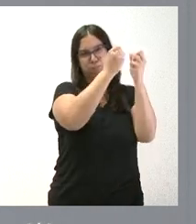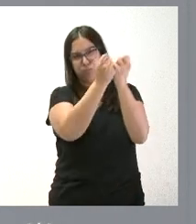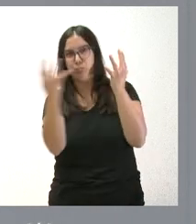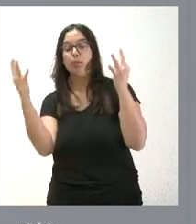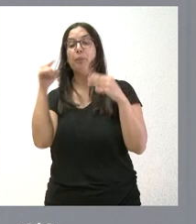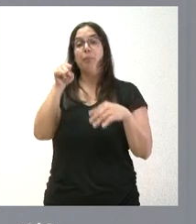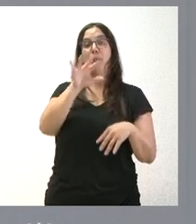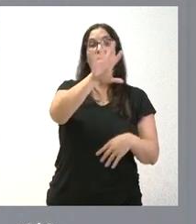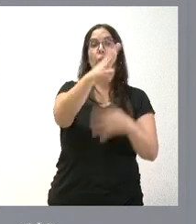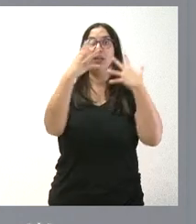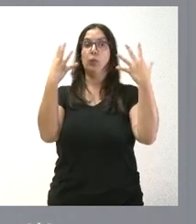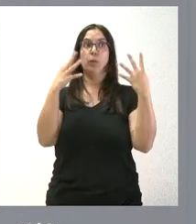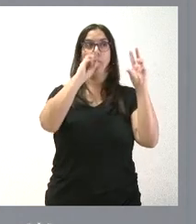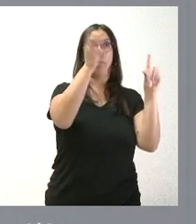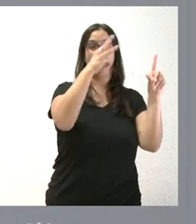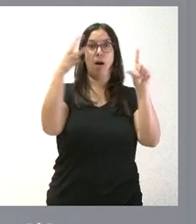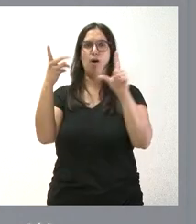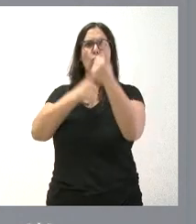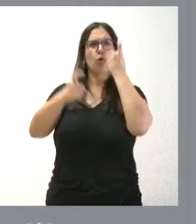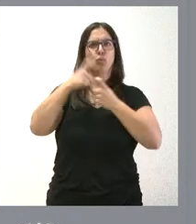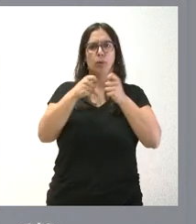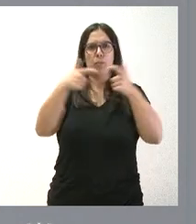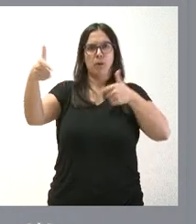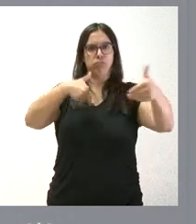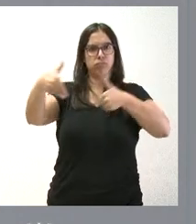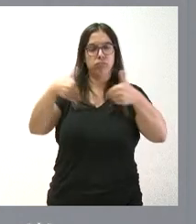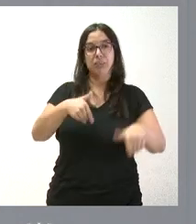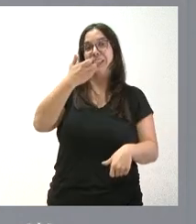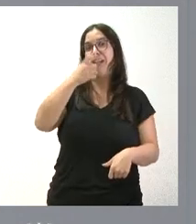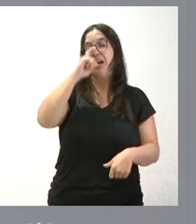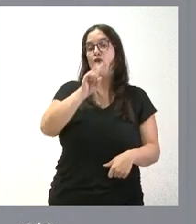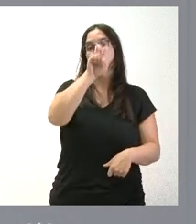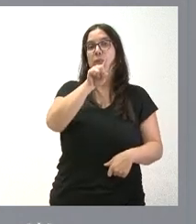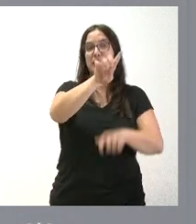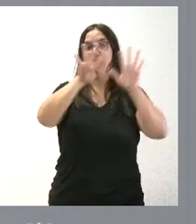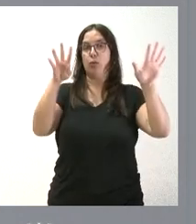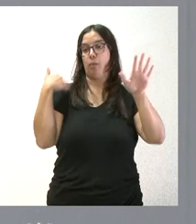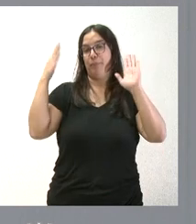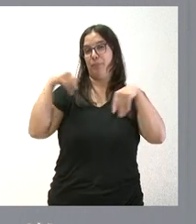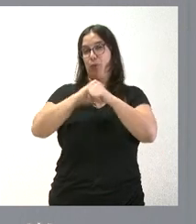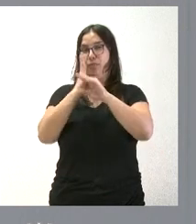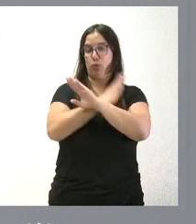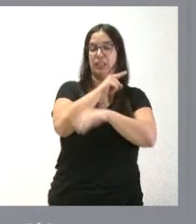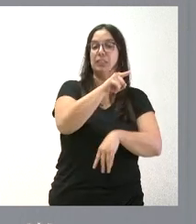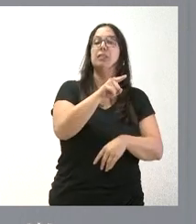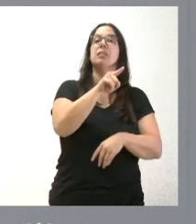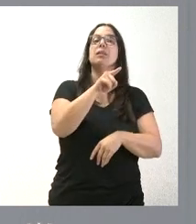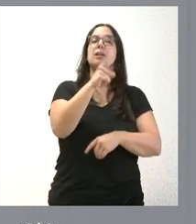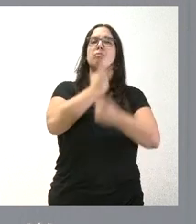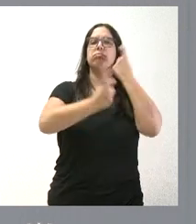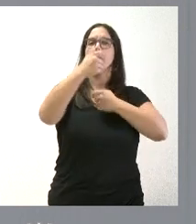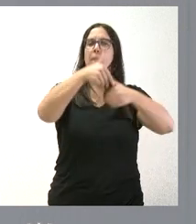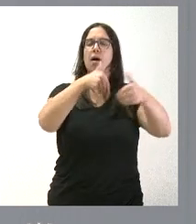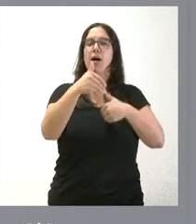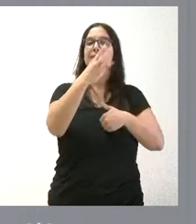59 portales el número de consultas va creciendo. Si en el año 2019, por poner el último previo a la pandemia, el número de consultas